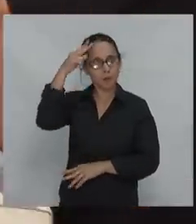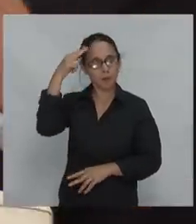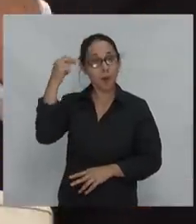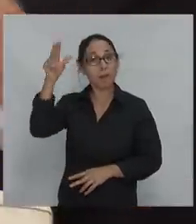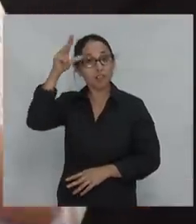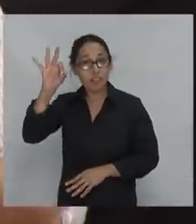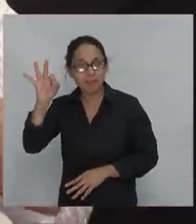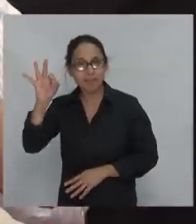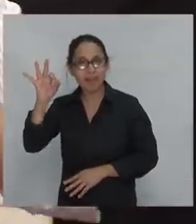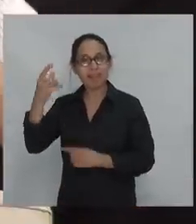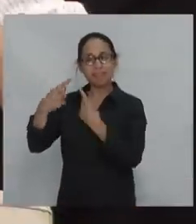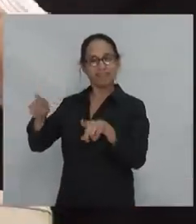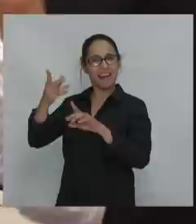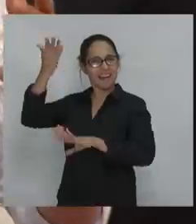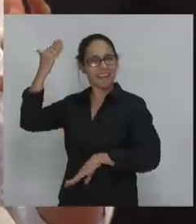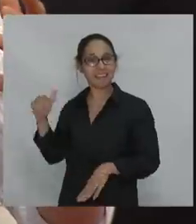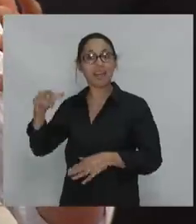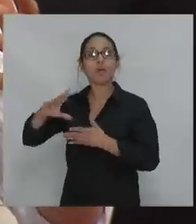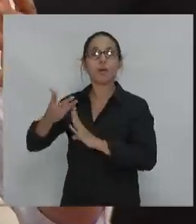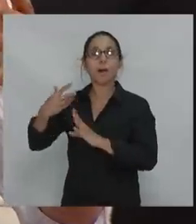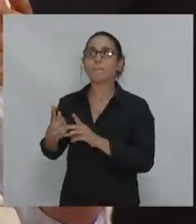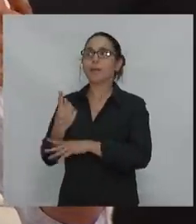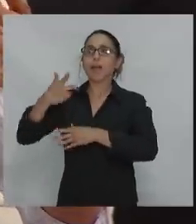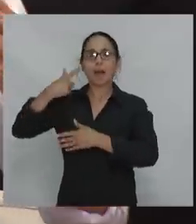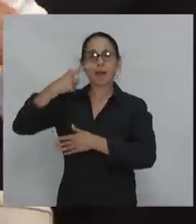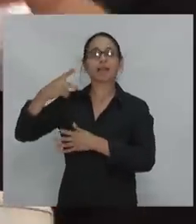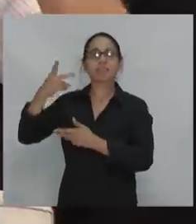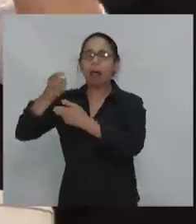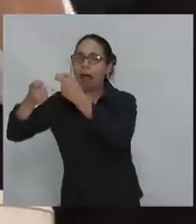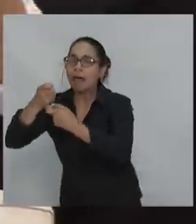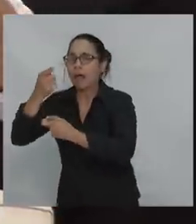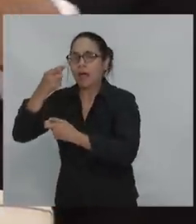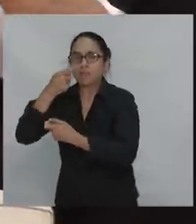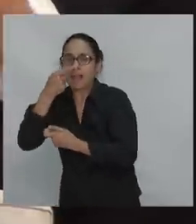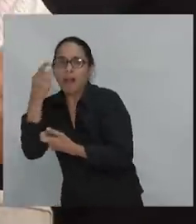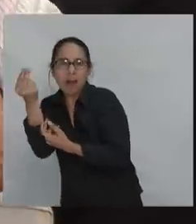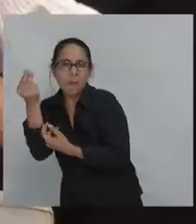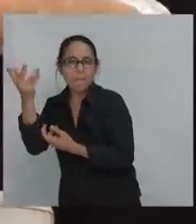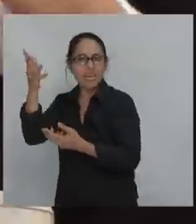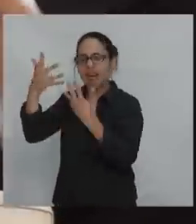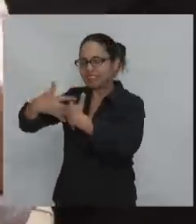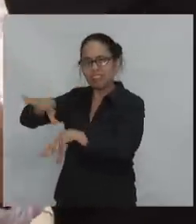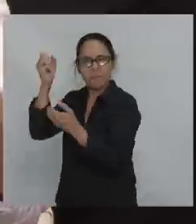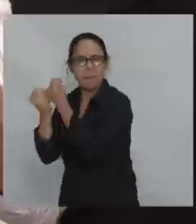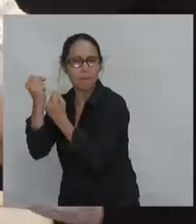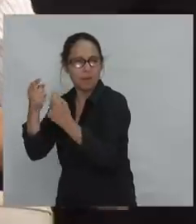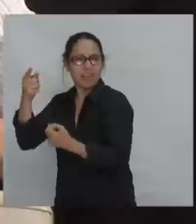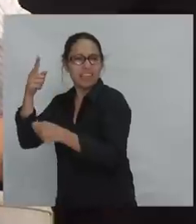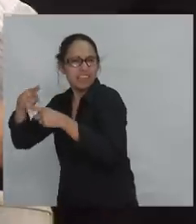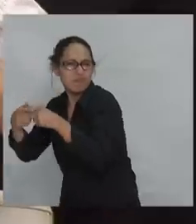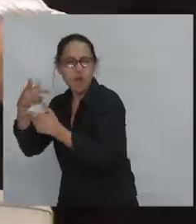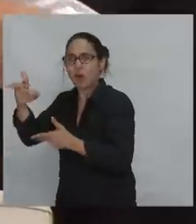cuando el neoliberalismo se presentaba ante el mundo como una esperanza movilizadora de pasiones,